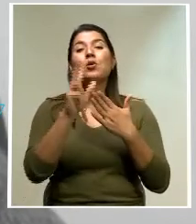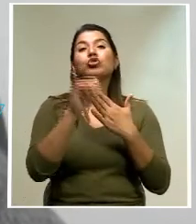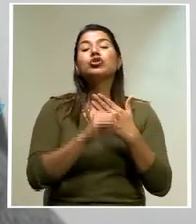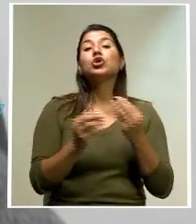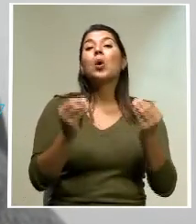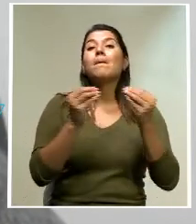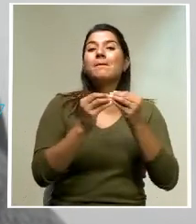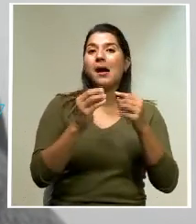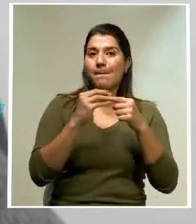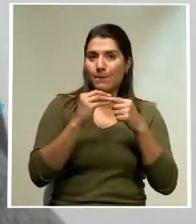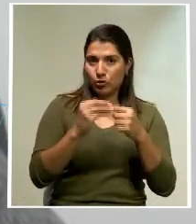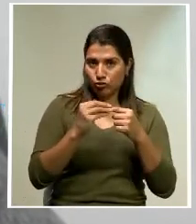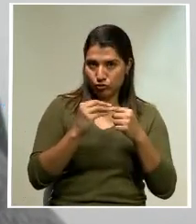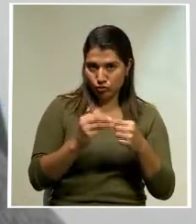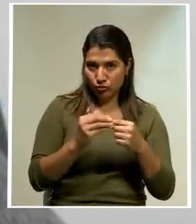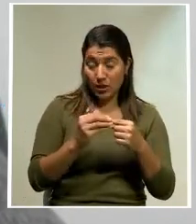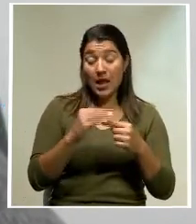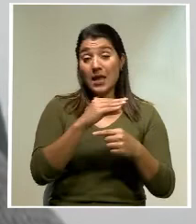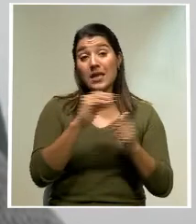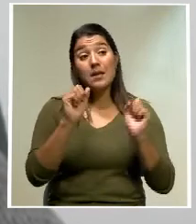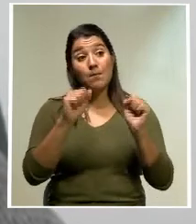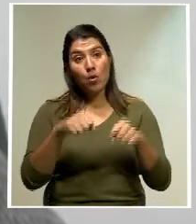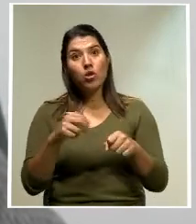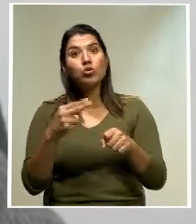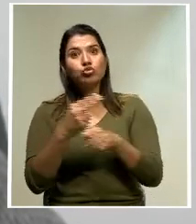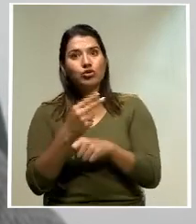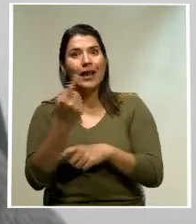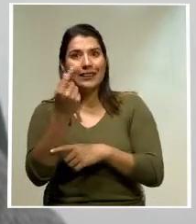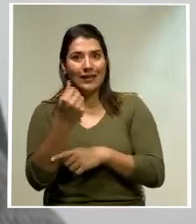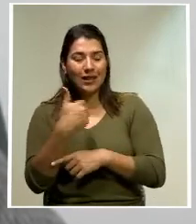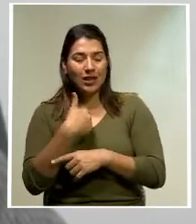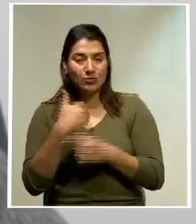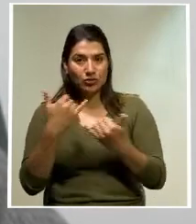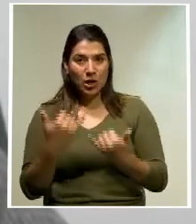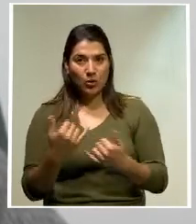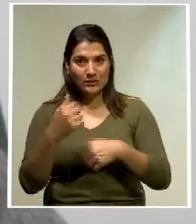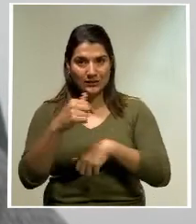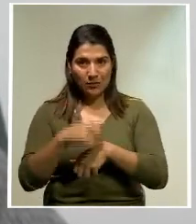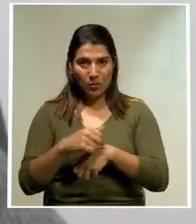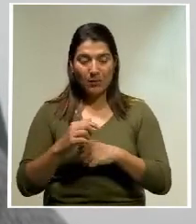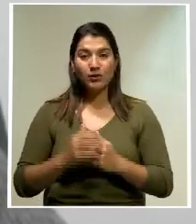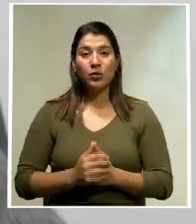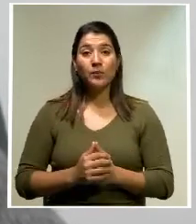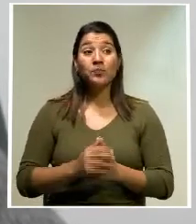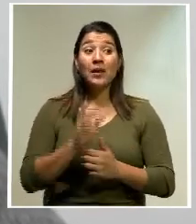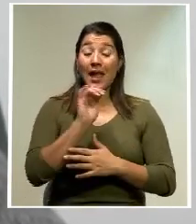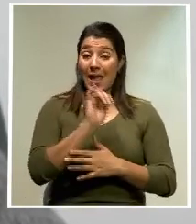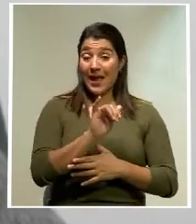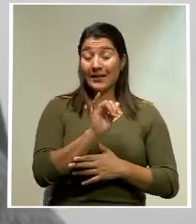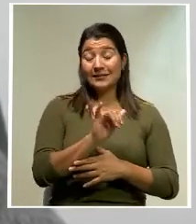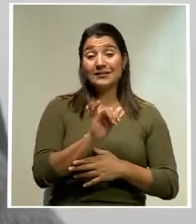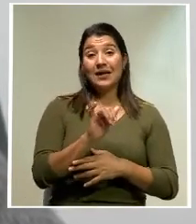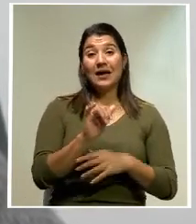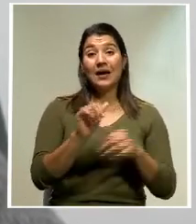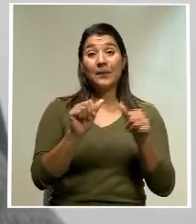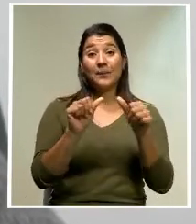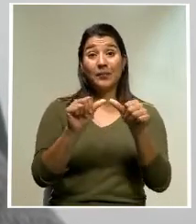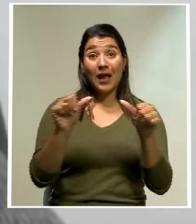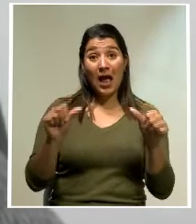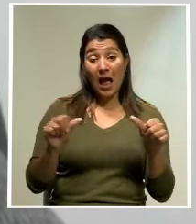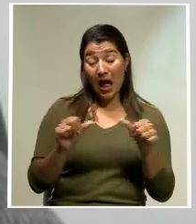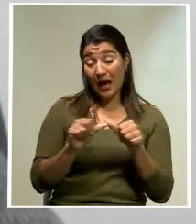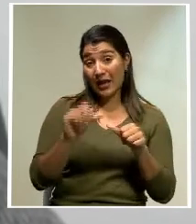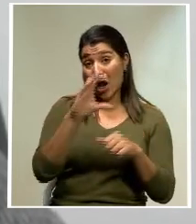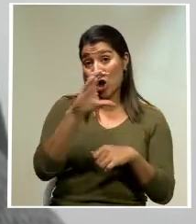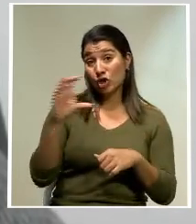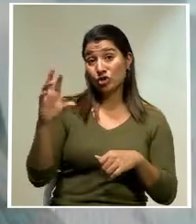que deberíamos asignarles los escasos recursos que tenemos en este momento. Esa es una de las áreas en la que el país puede